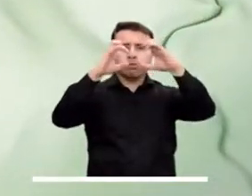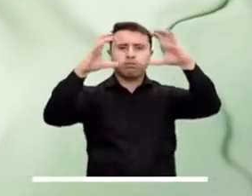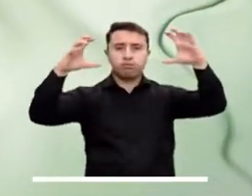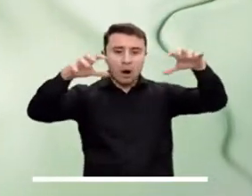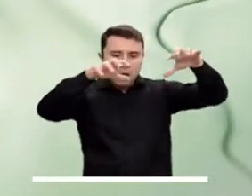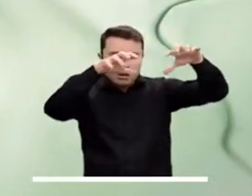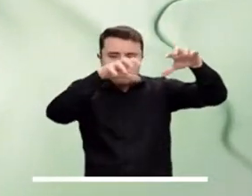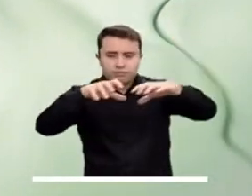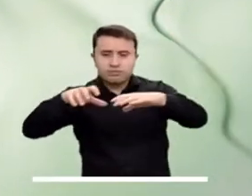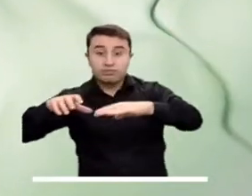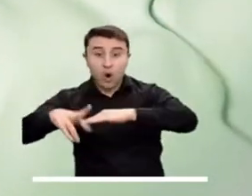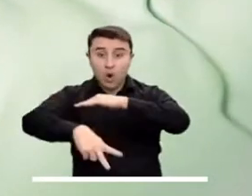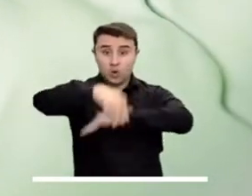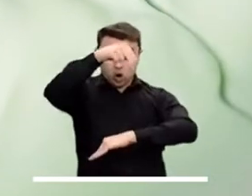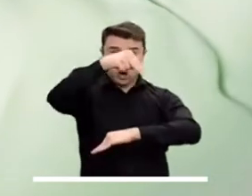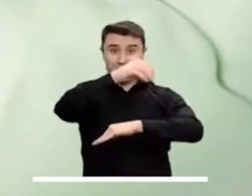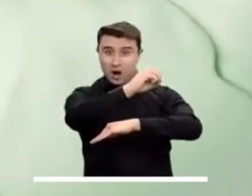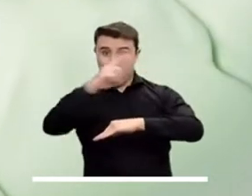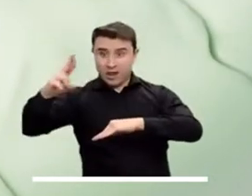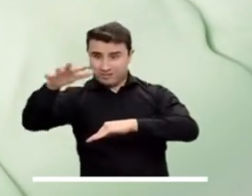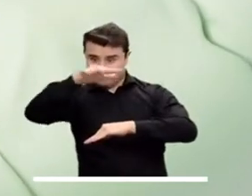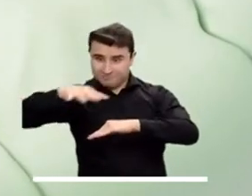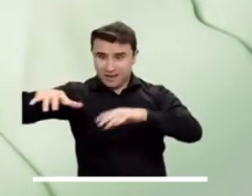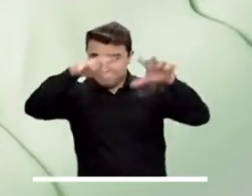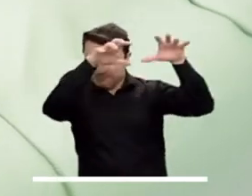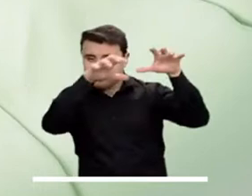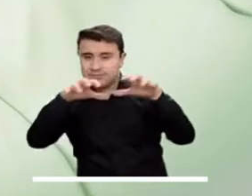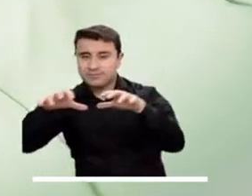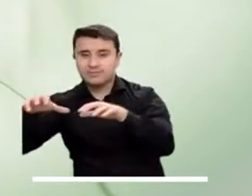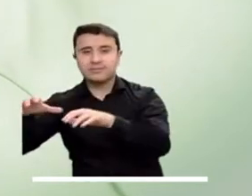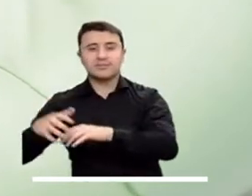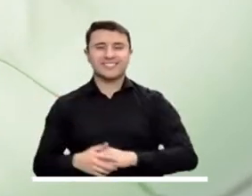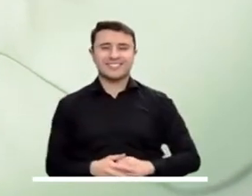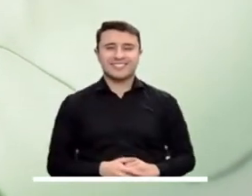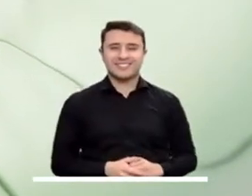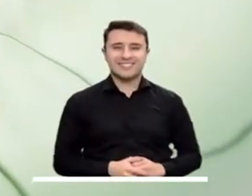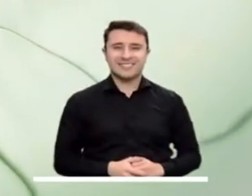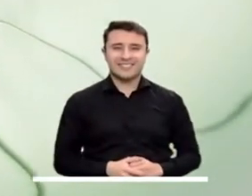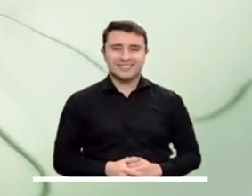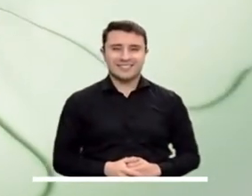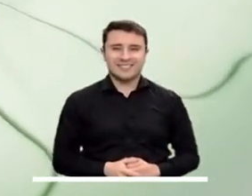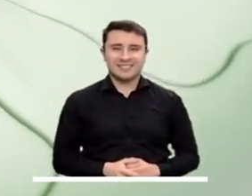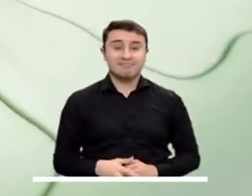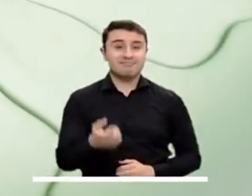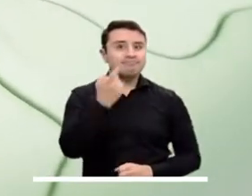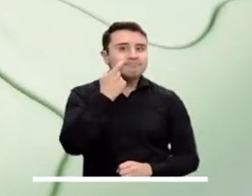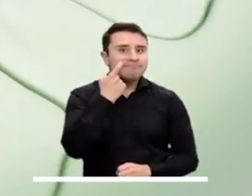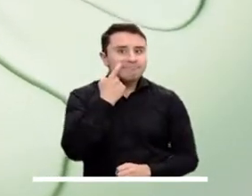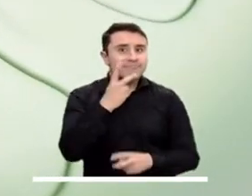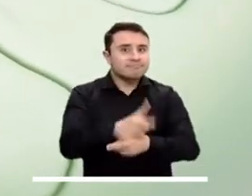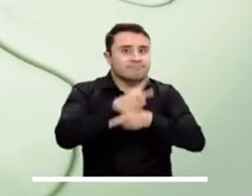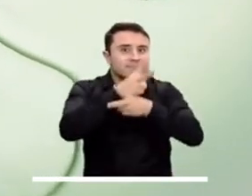Finalmente, la presencia de algunas cadenas de nubes en la capital podría activar lluvias en el norte y oriente de la ciudad.